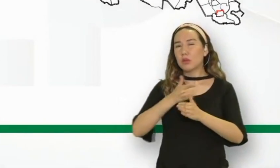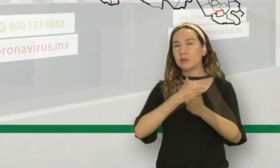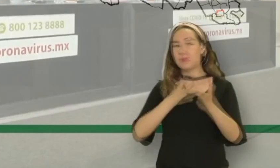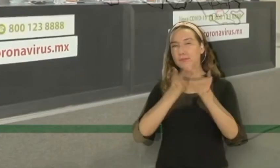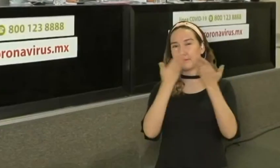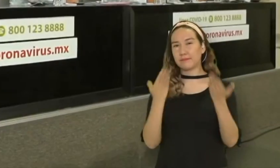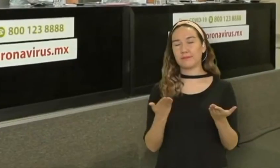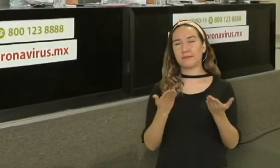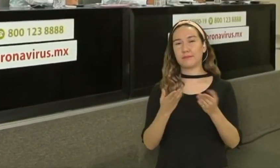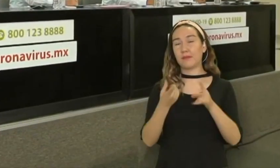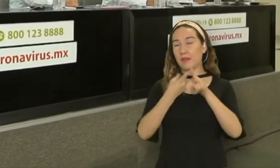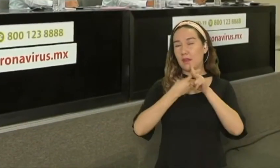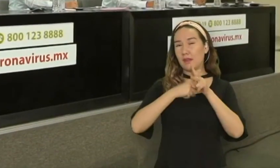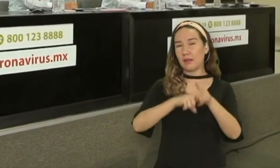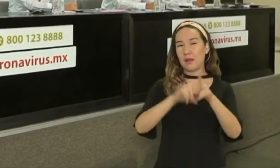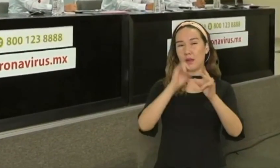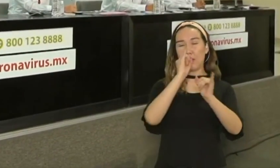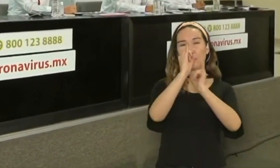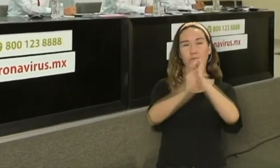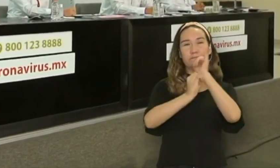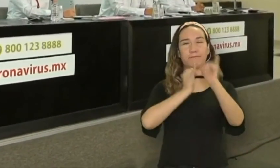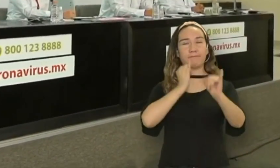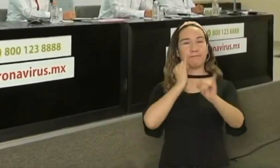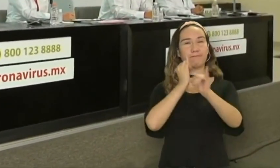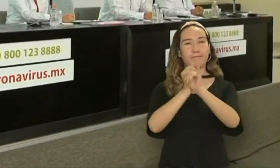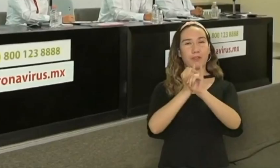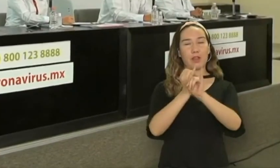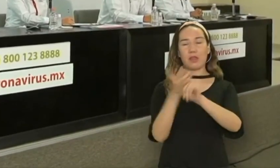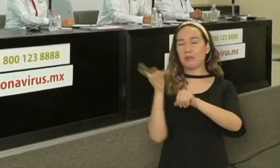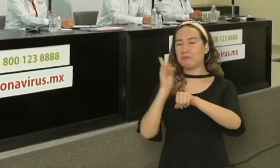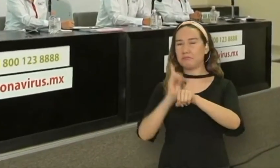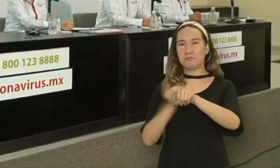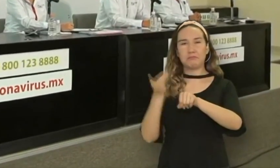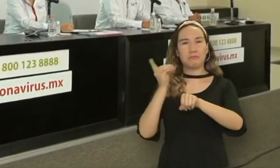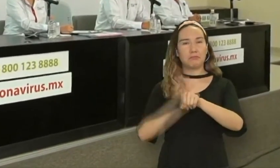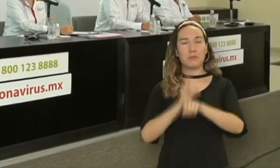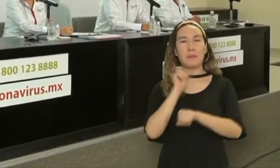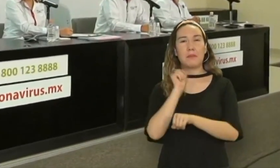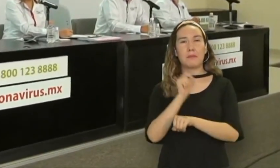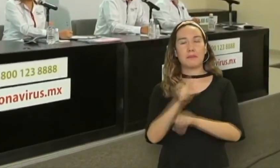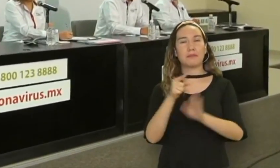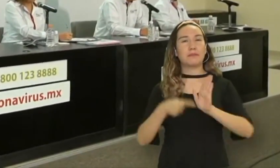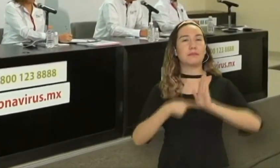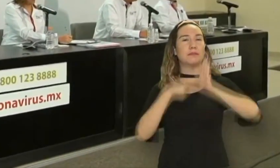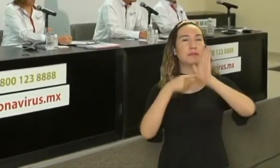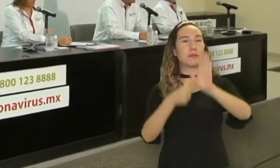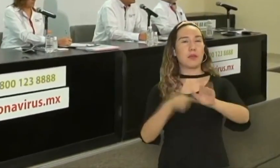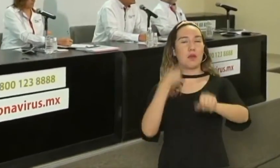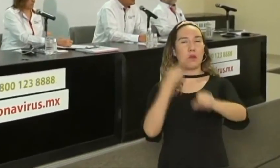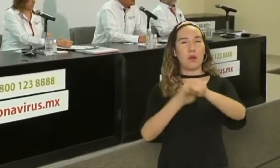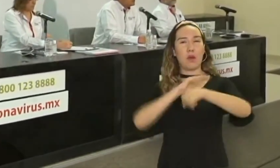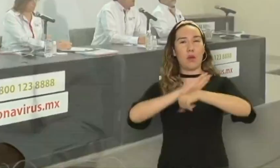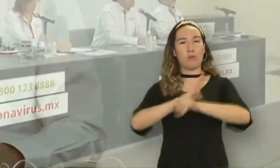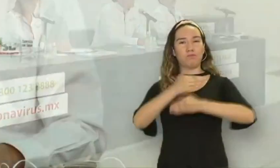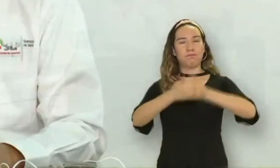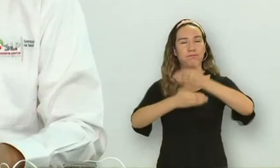diabetes. Con imágenes de Salvador Covarrubias, José Luis Vázquez, Noticieros Canal 7.